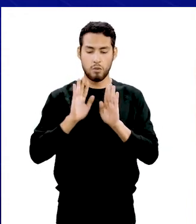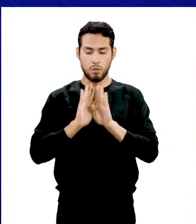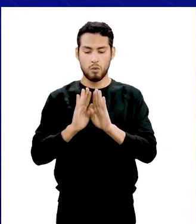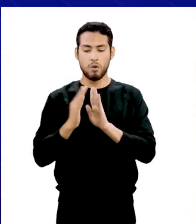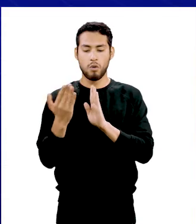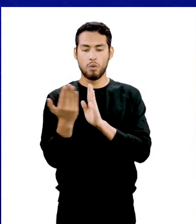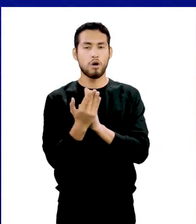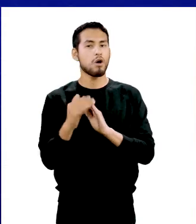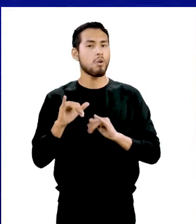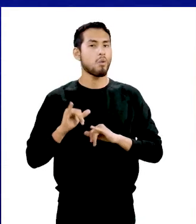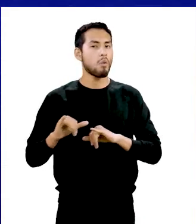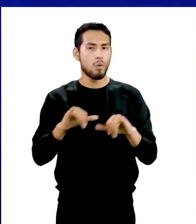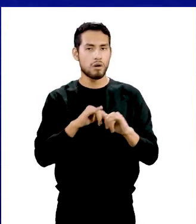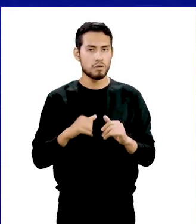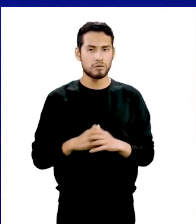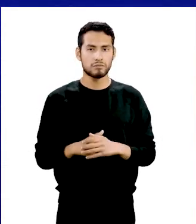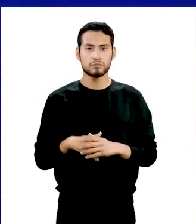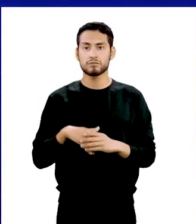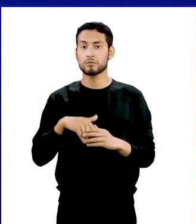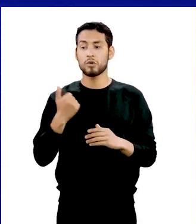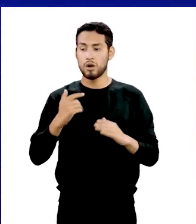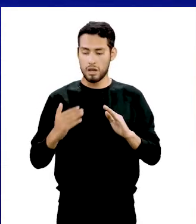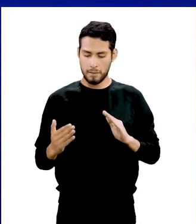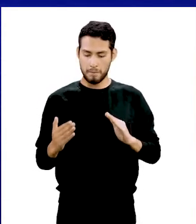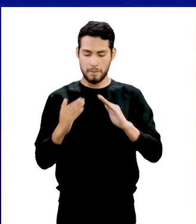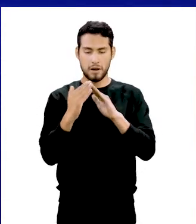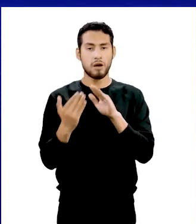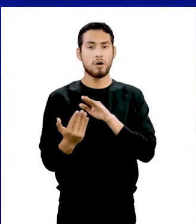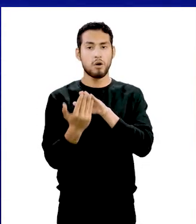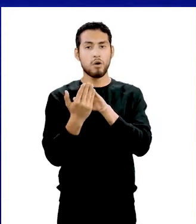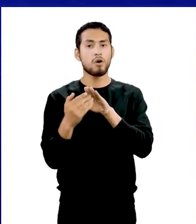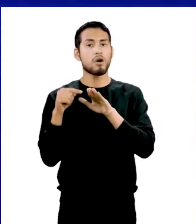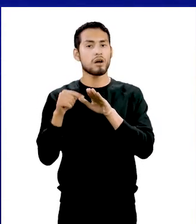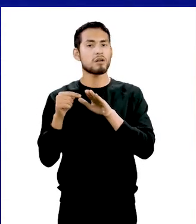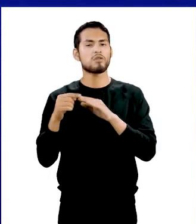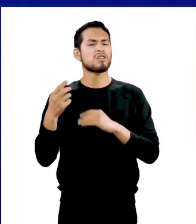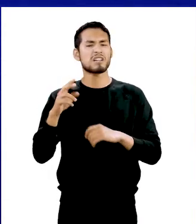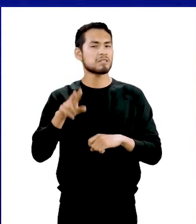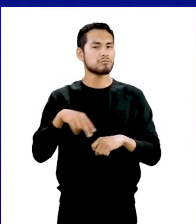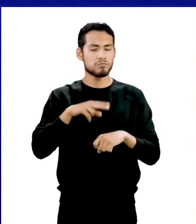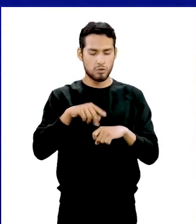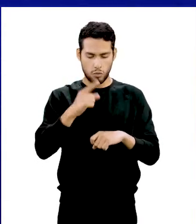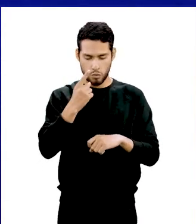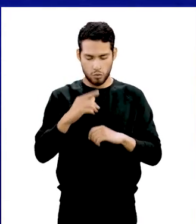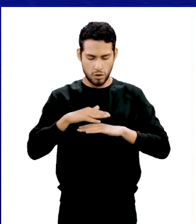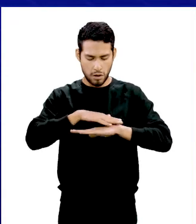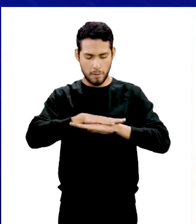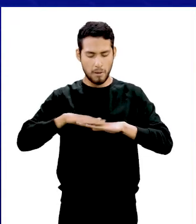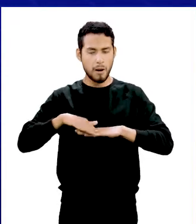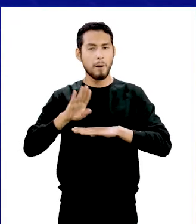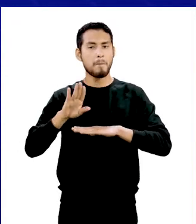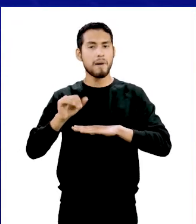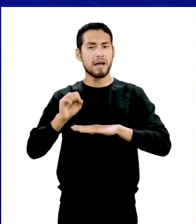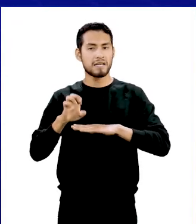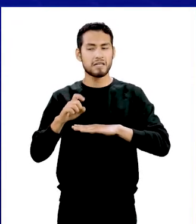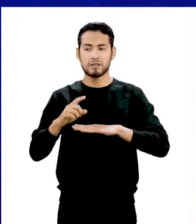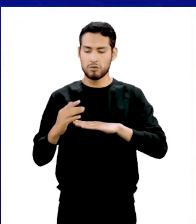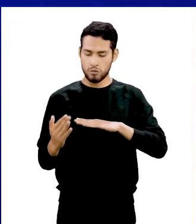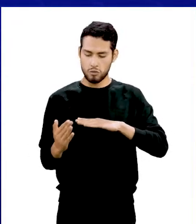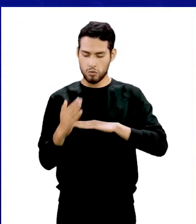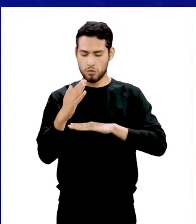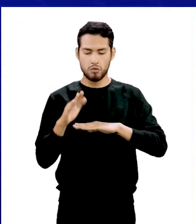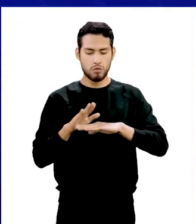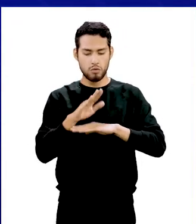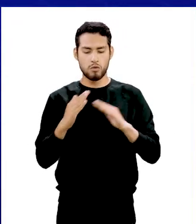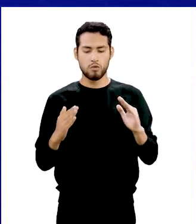son iguales. En cuanto a la pirámide, consiste en un polígono simple, llamado base, y triángulos